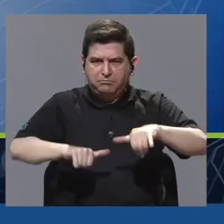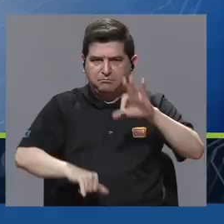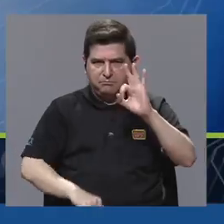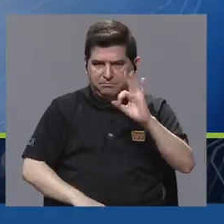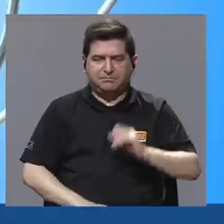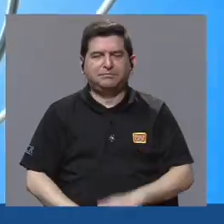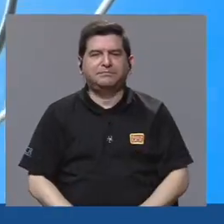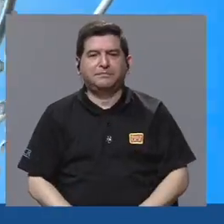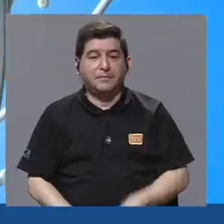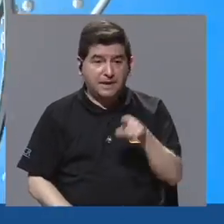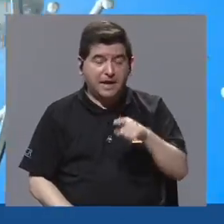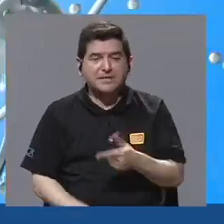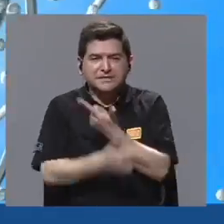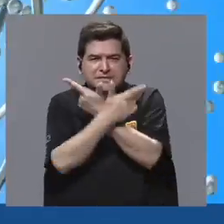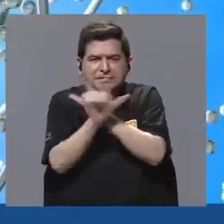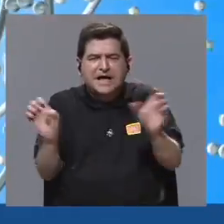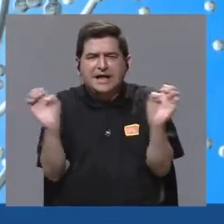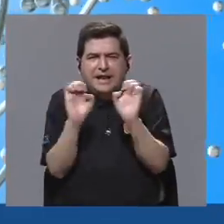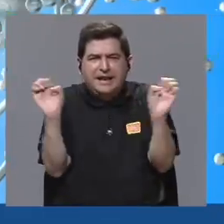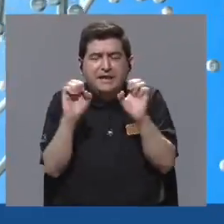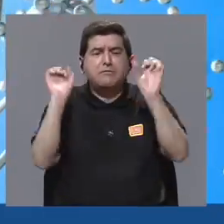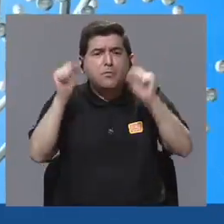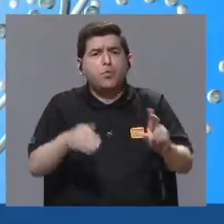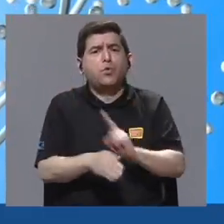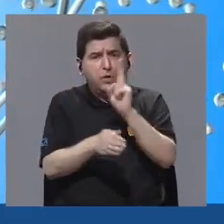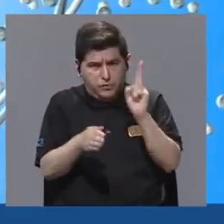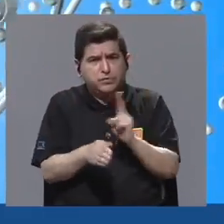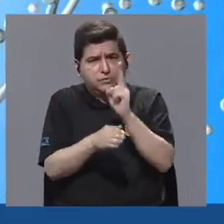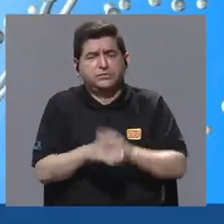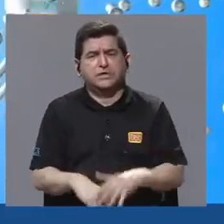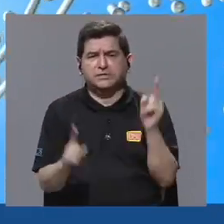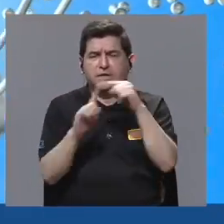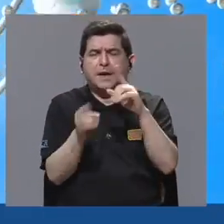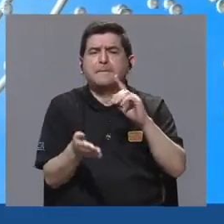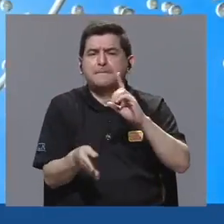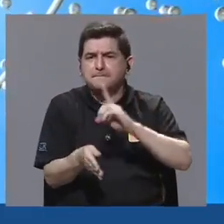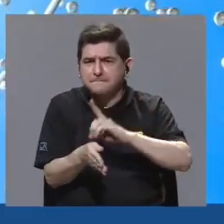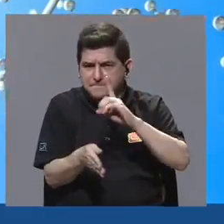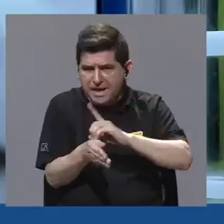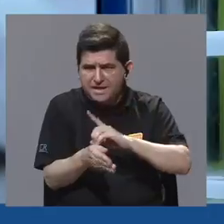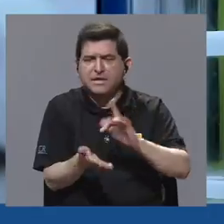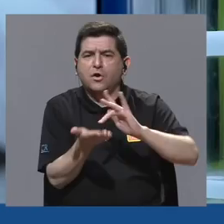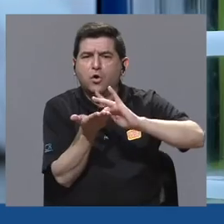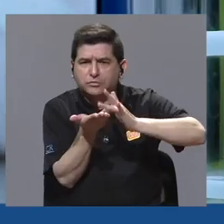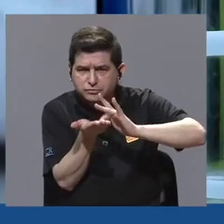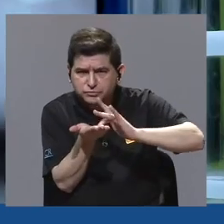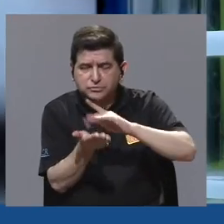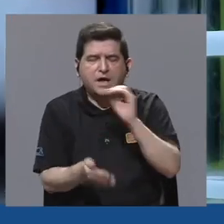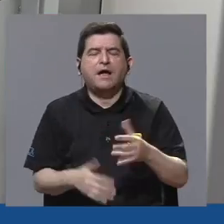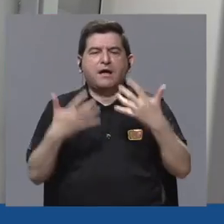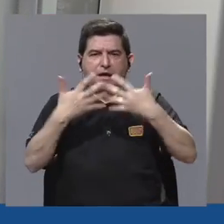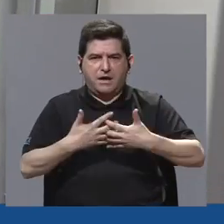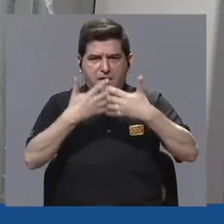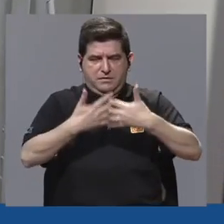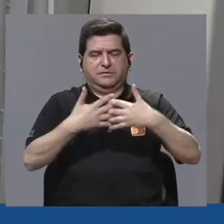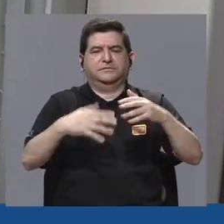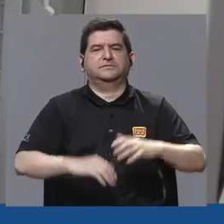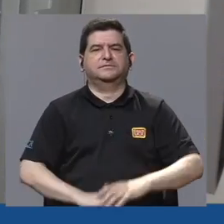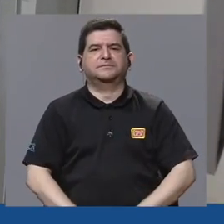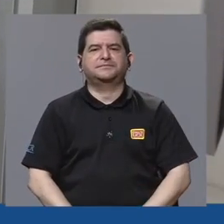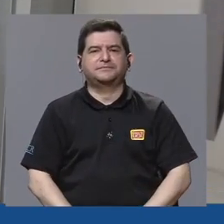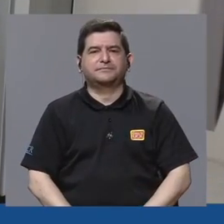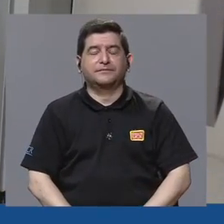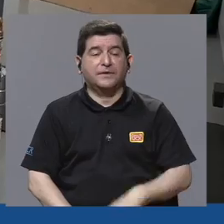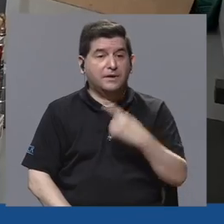más estable. Esta liberación de energía puede ser utilizada con fines médicos, farmacológicos e industriales, entre